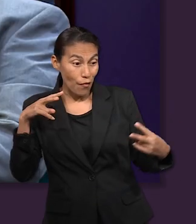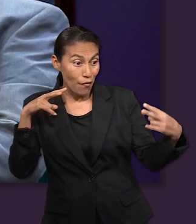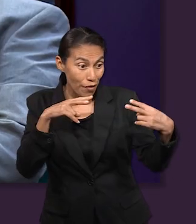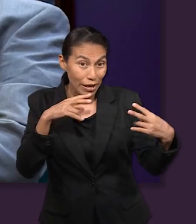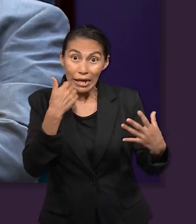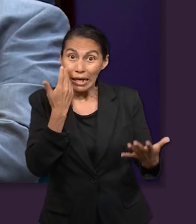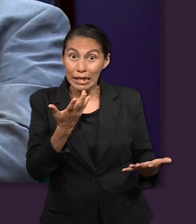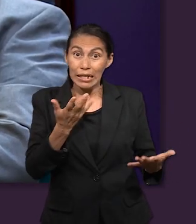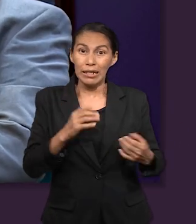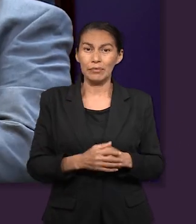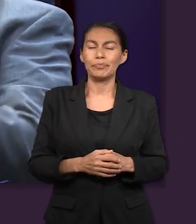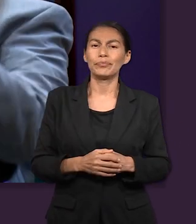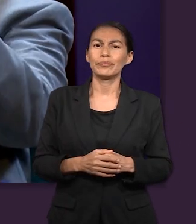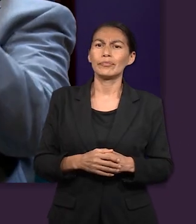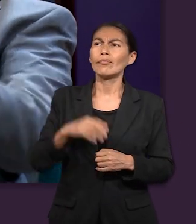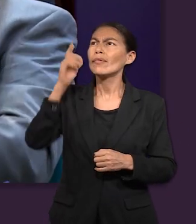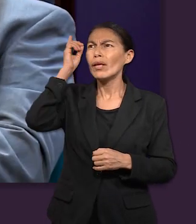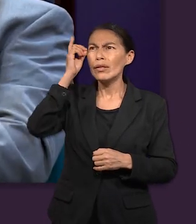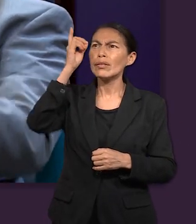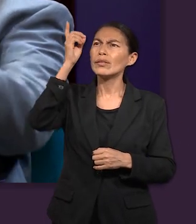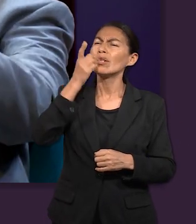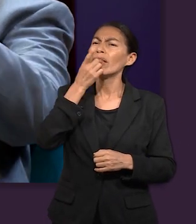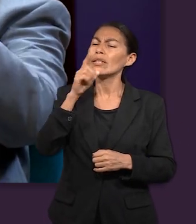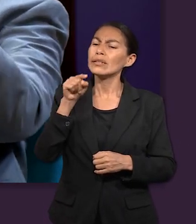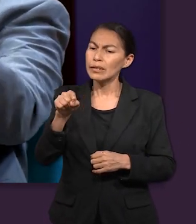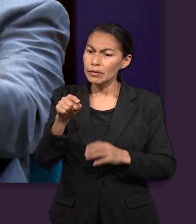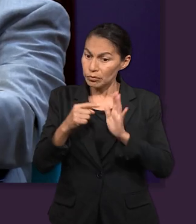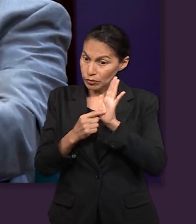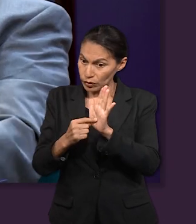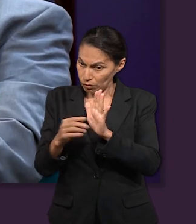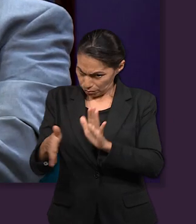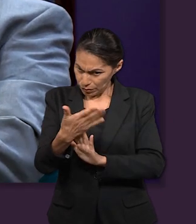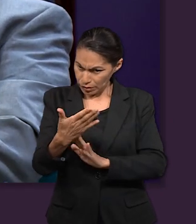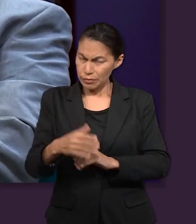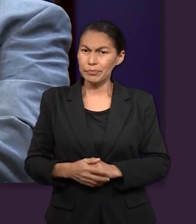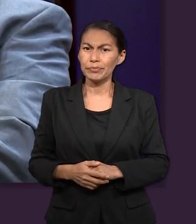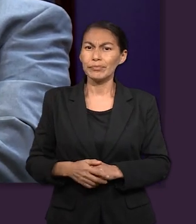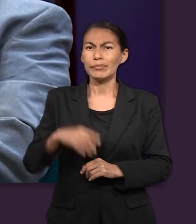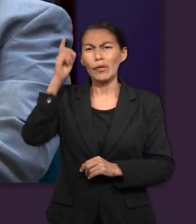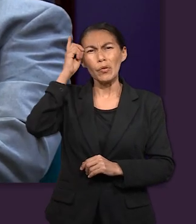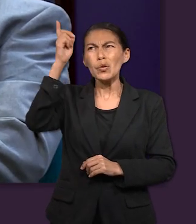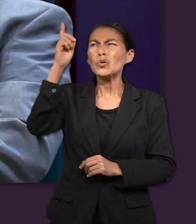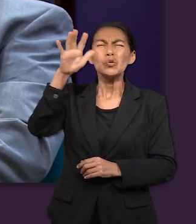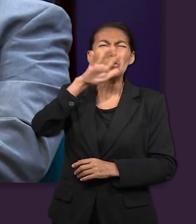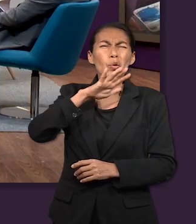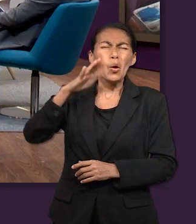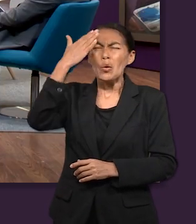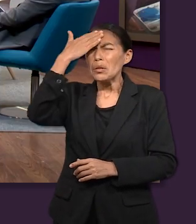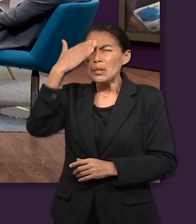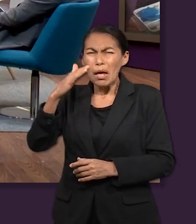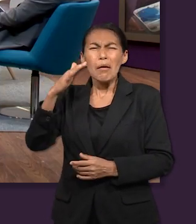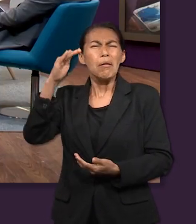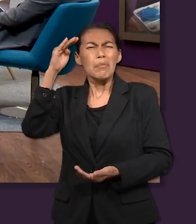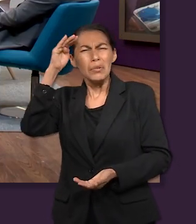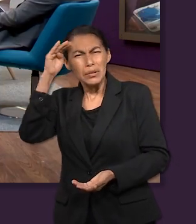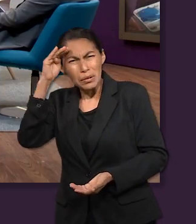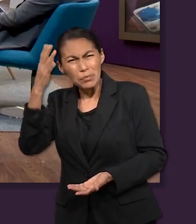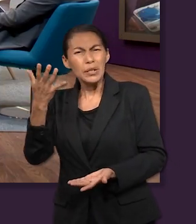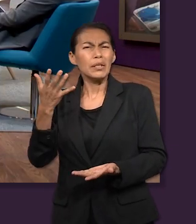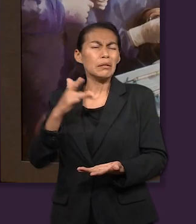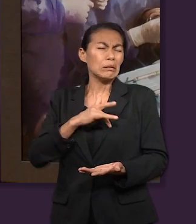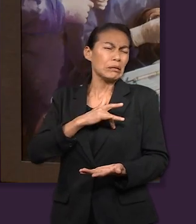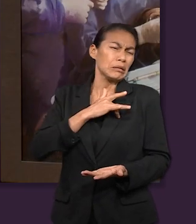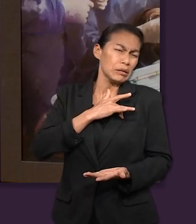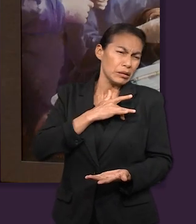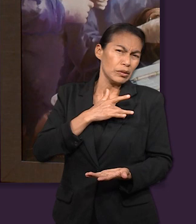lo mejor para viajar, pero pues con la emoción también de... Y Dios se le revela y le dice, de hecho, que vaya. Pues es que él todo lo